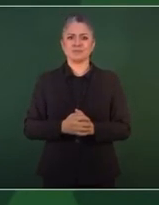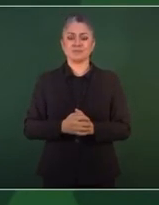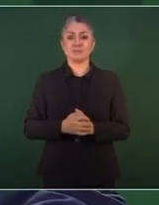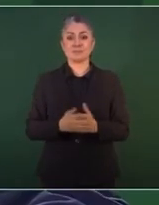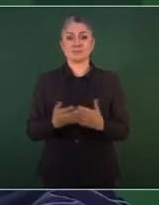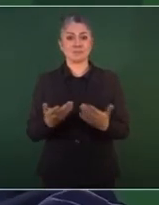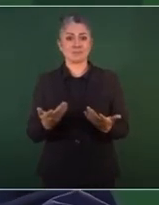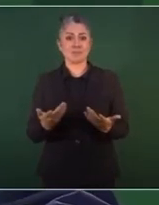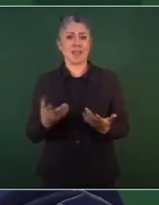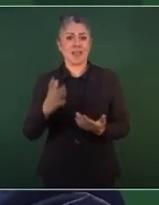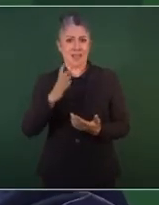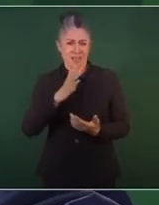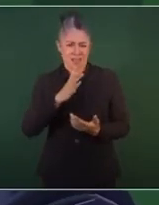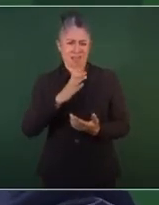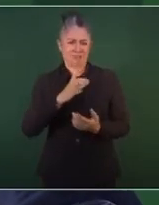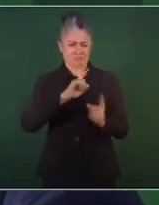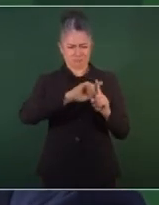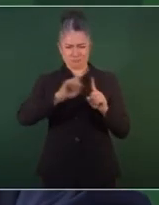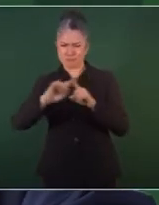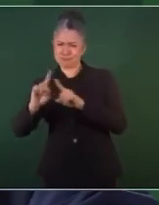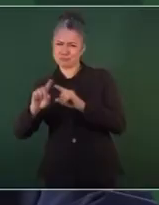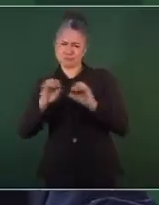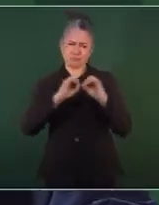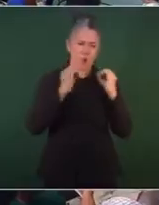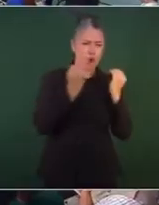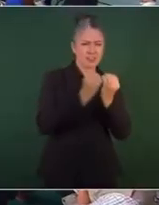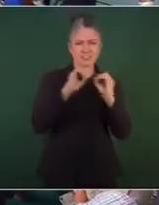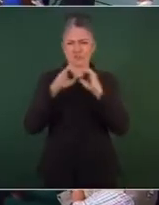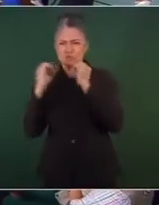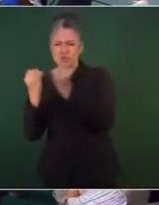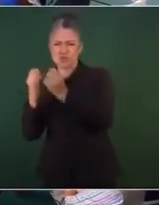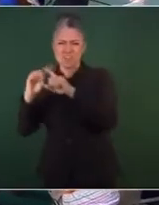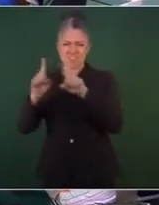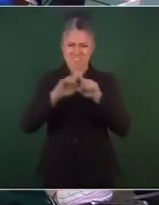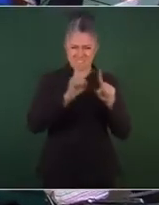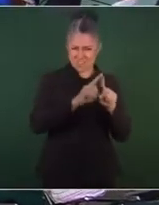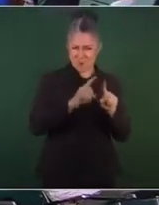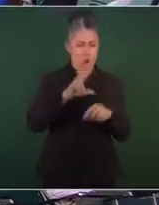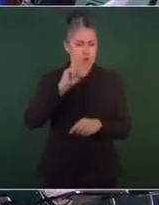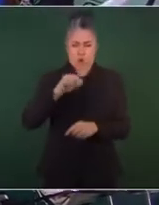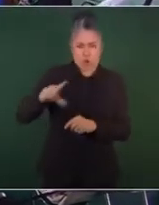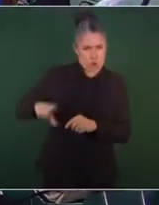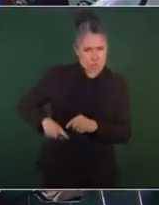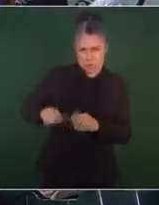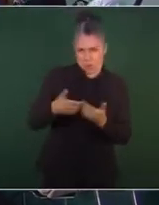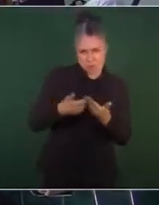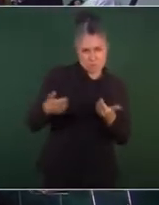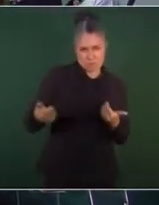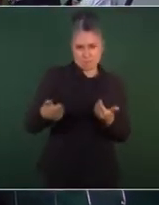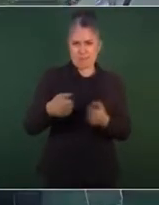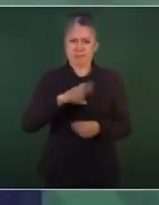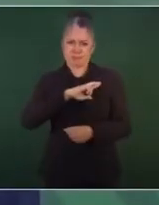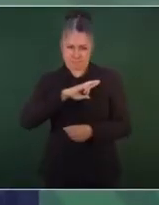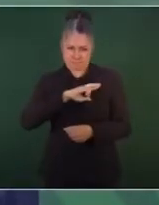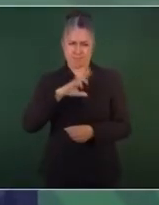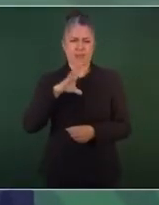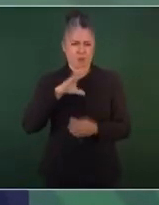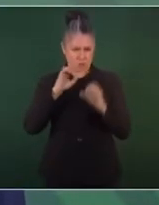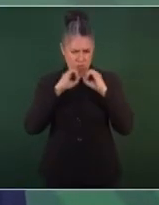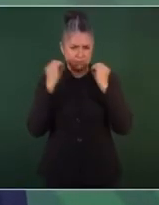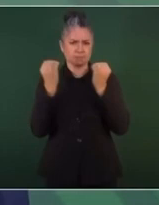Hay muchas organizaciones no gubernamentales que